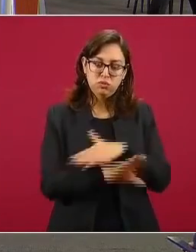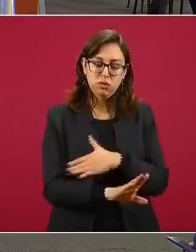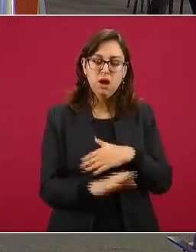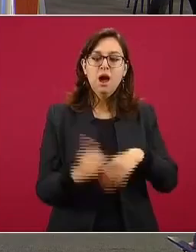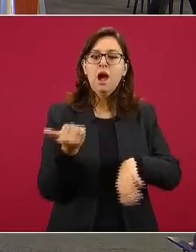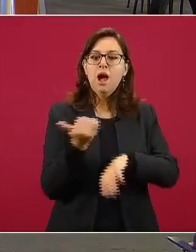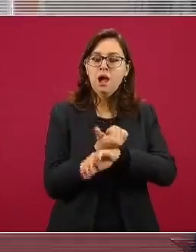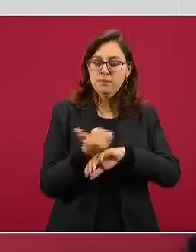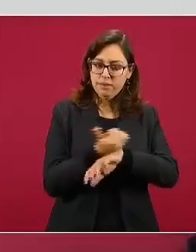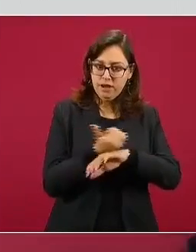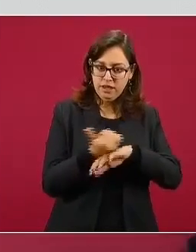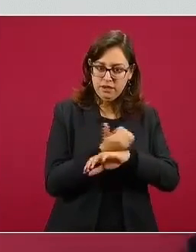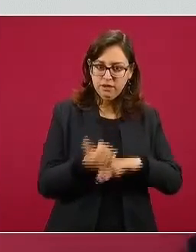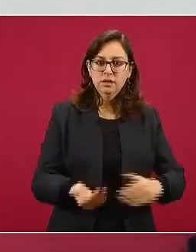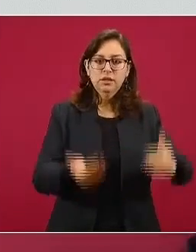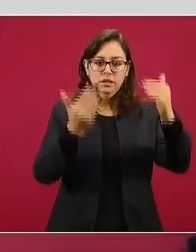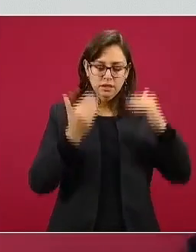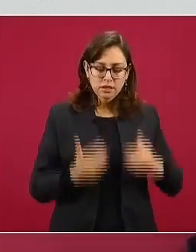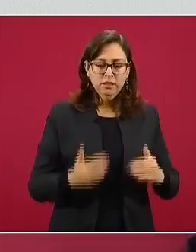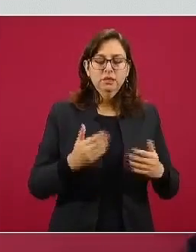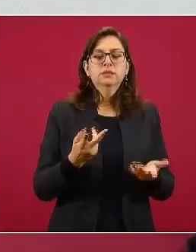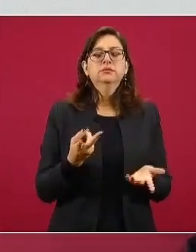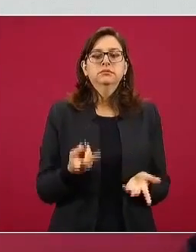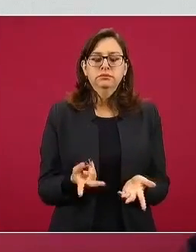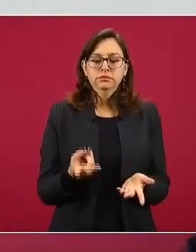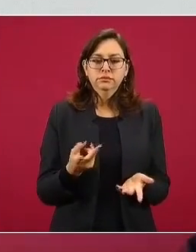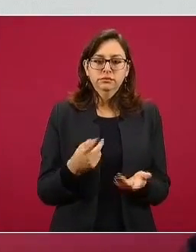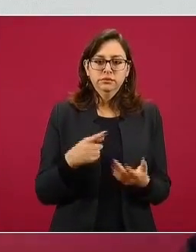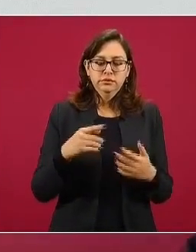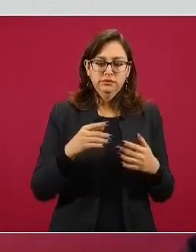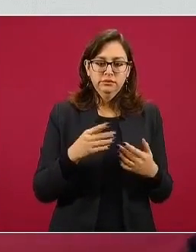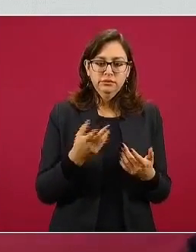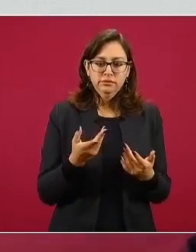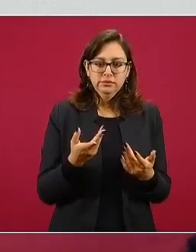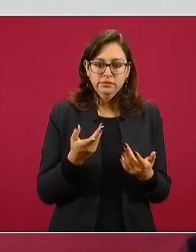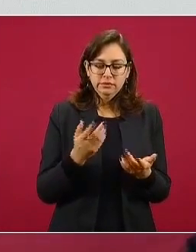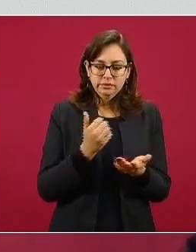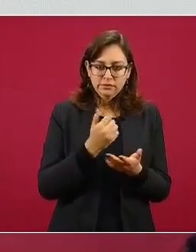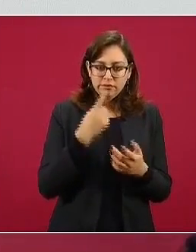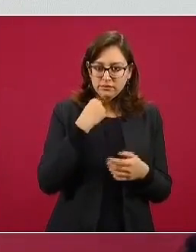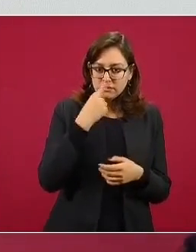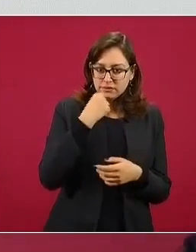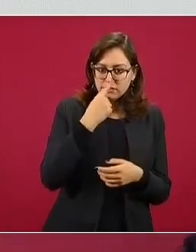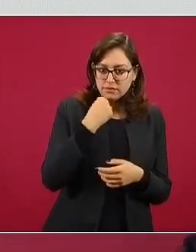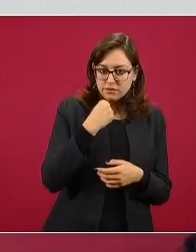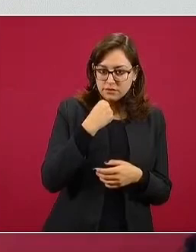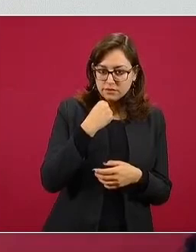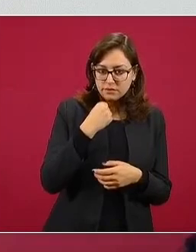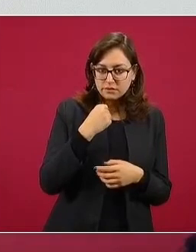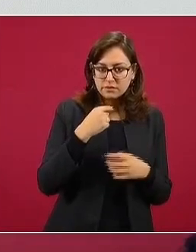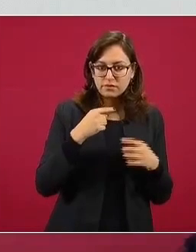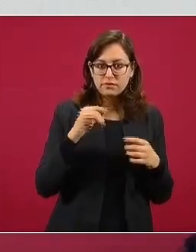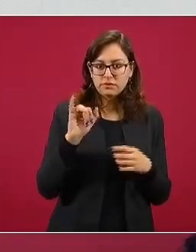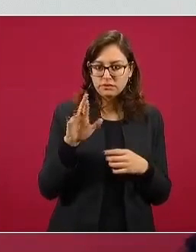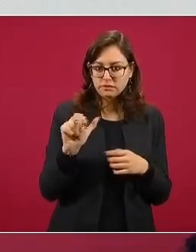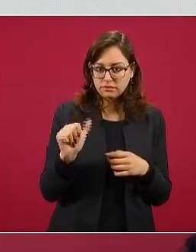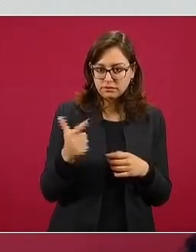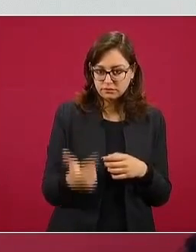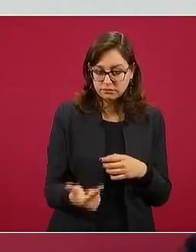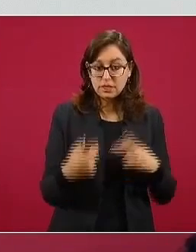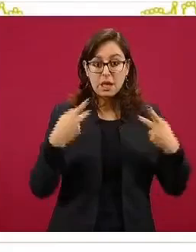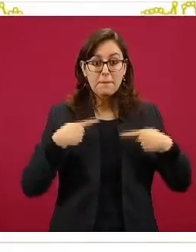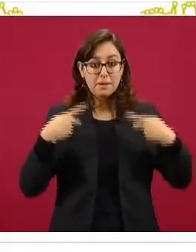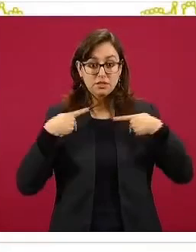inmediatamente por debajo de ella, los hospitalizados en camas generales. Aprecien ustedes que la mayoría de las hospitalizaciones son